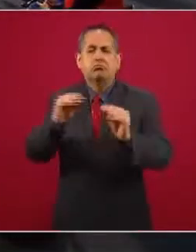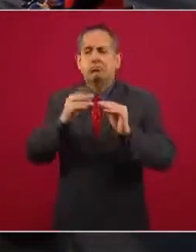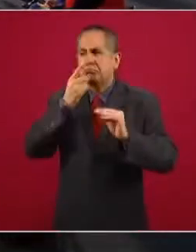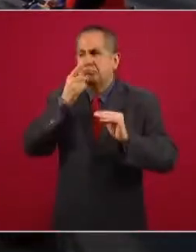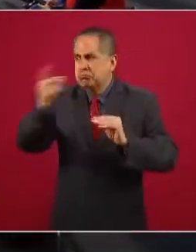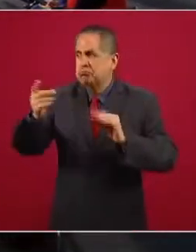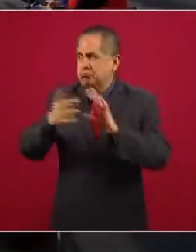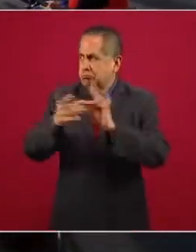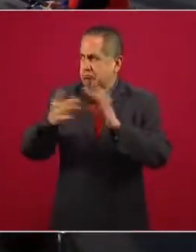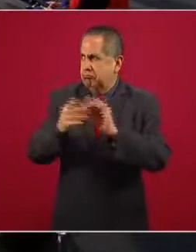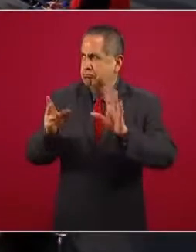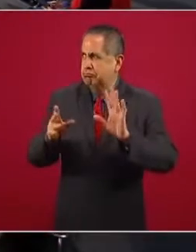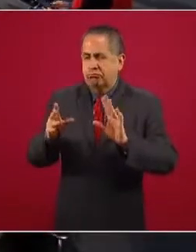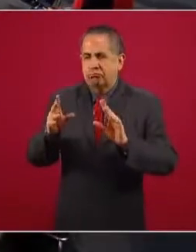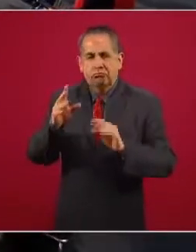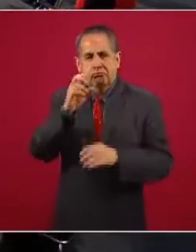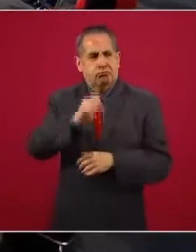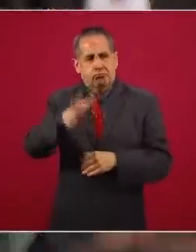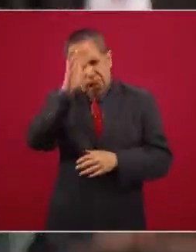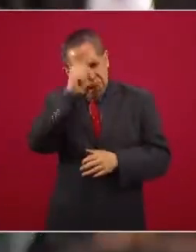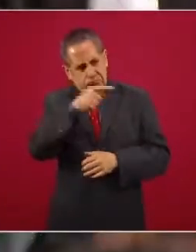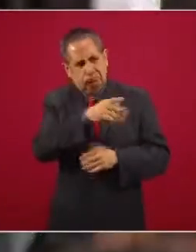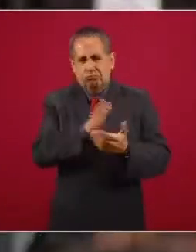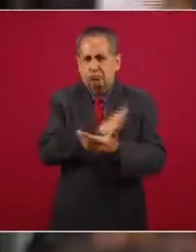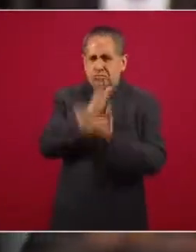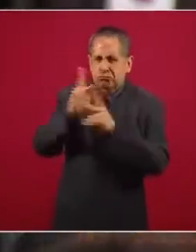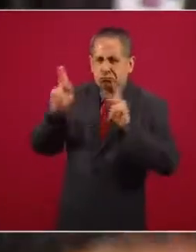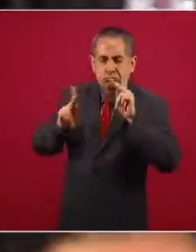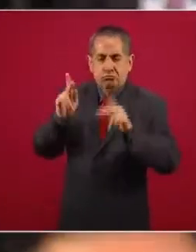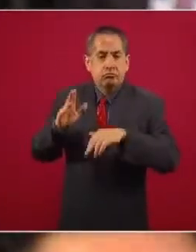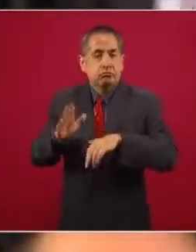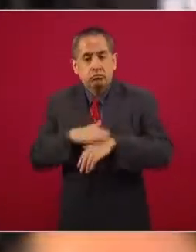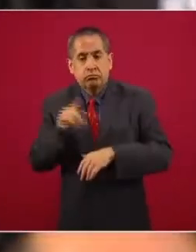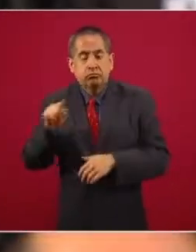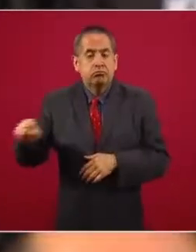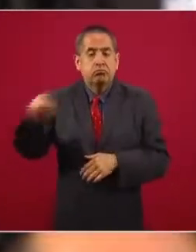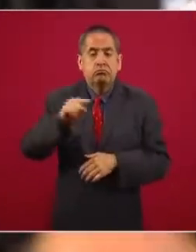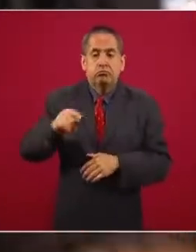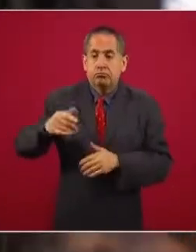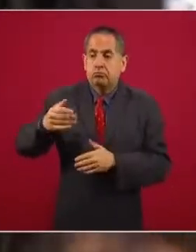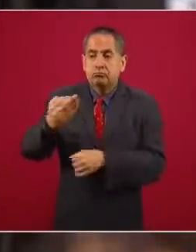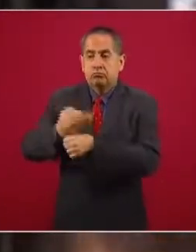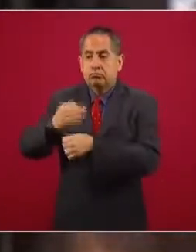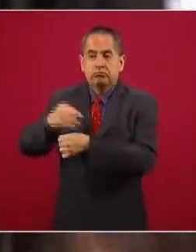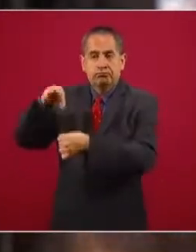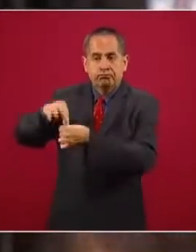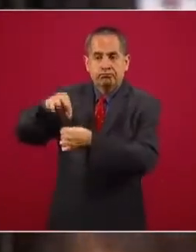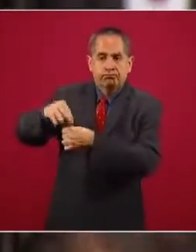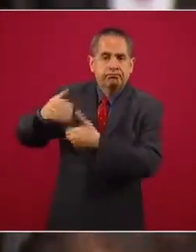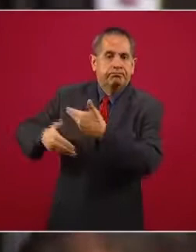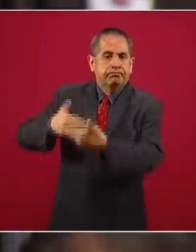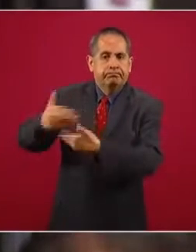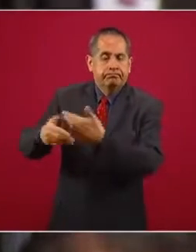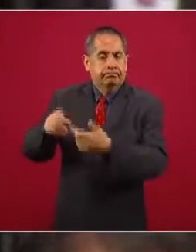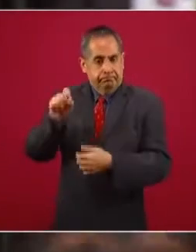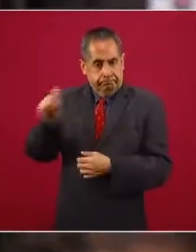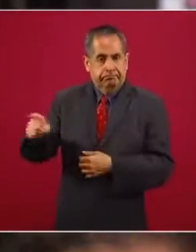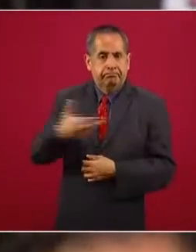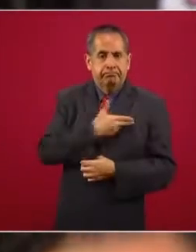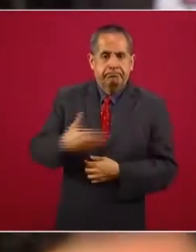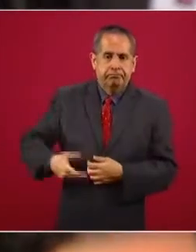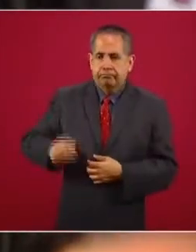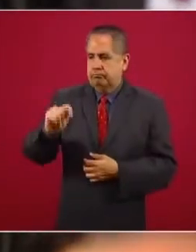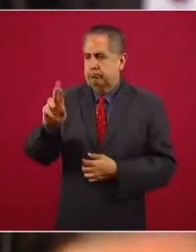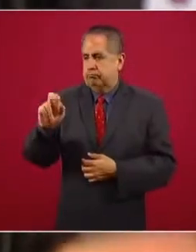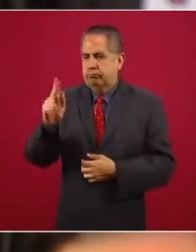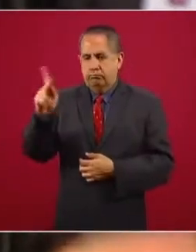pronunciado en contra de esta visita, precisamente porque están en un proceso electoral en el que justo el presidente Donald Trump